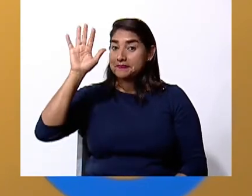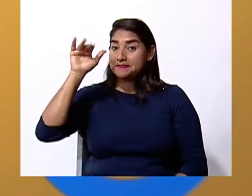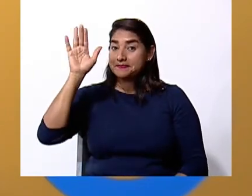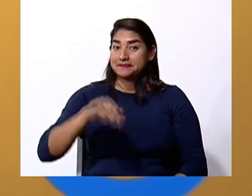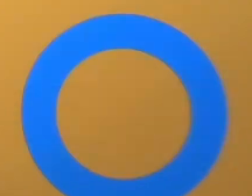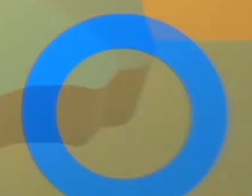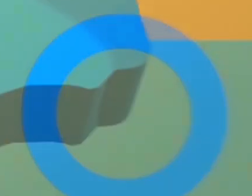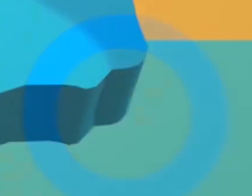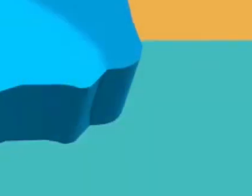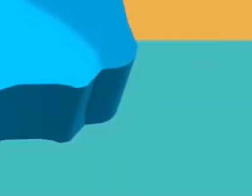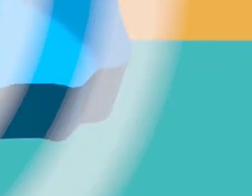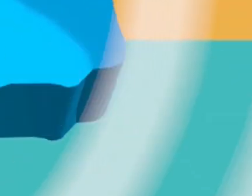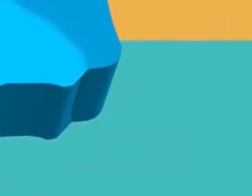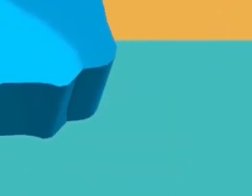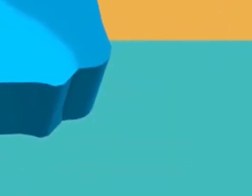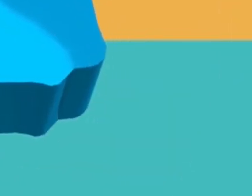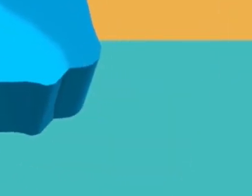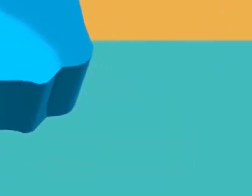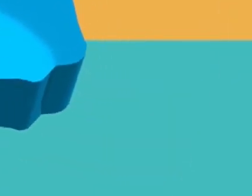adiós